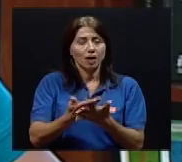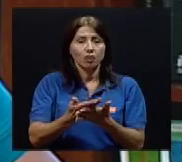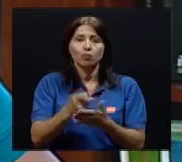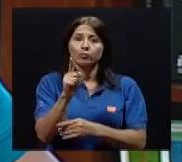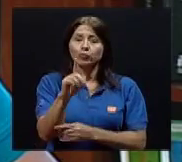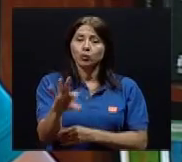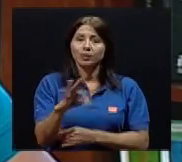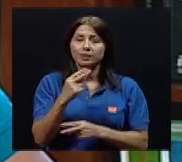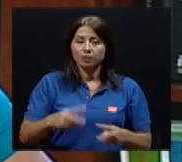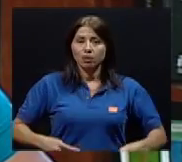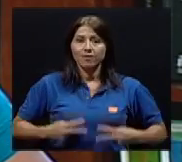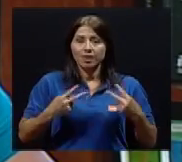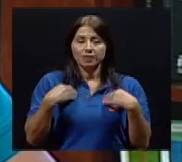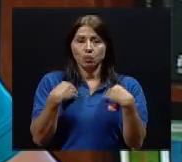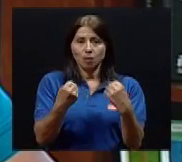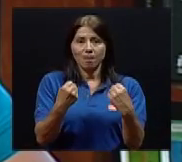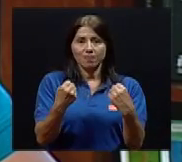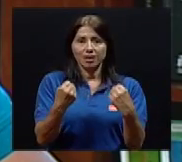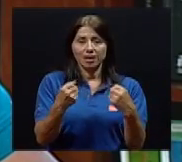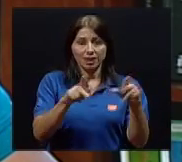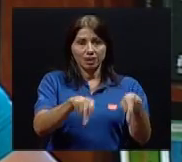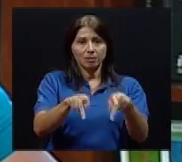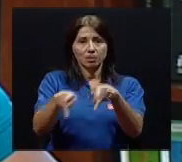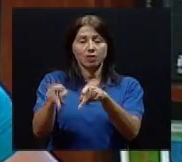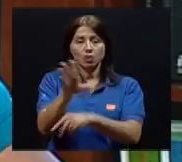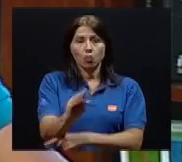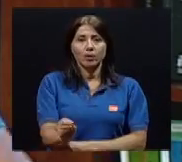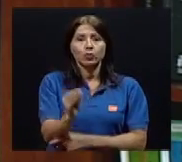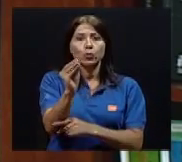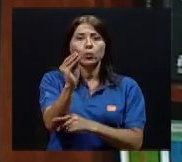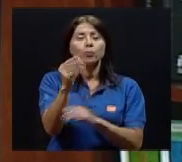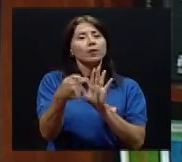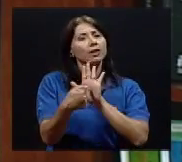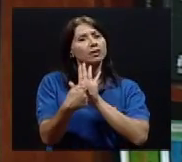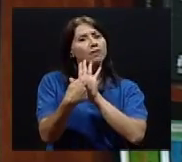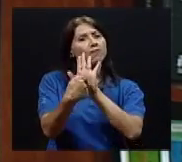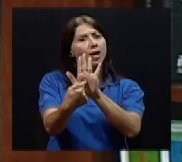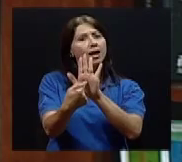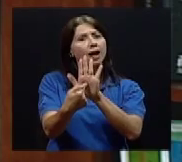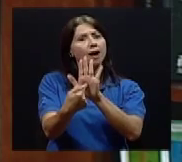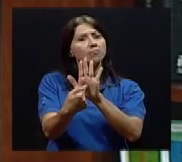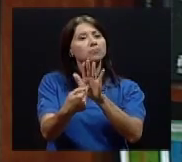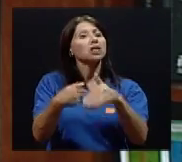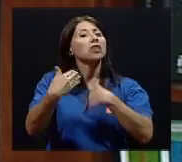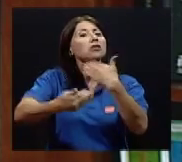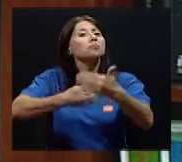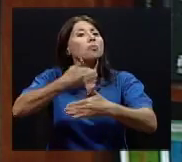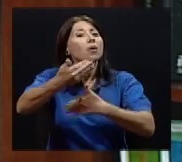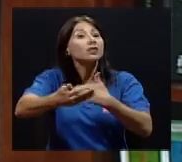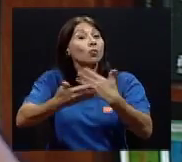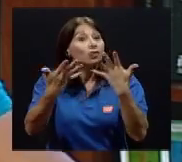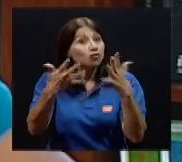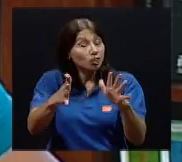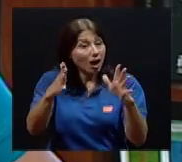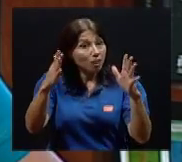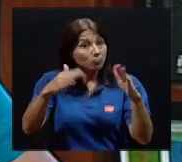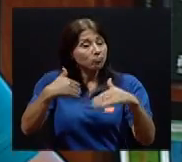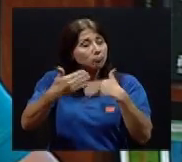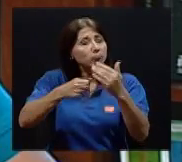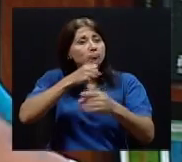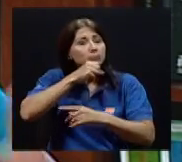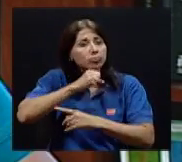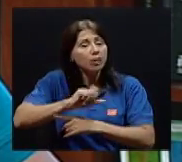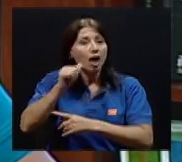saludable en la juventud es reflejo de una edad adulta con menos problemas de salud